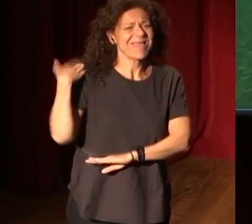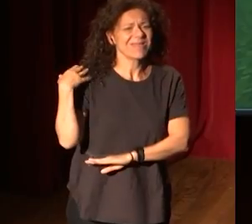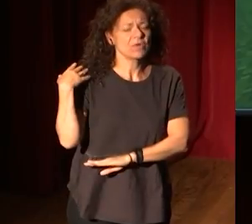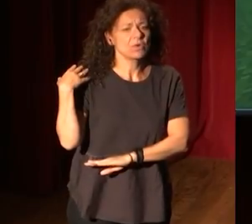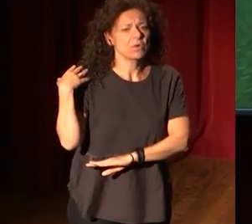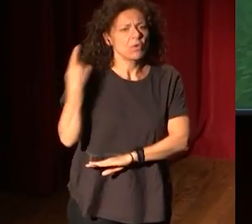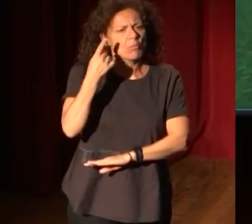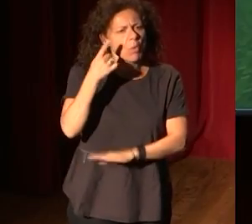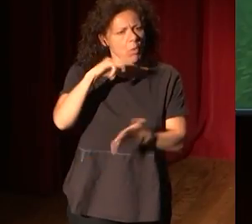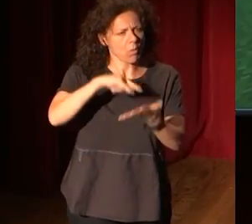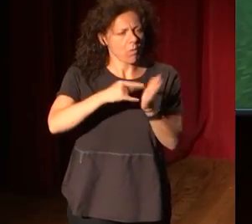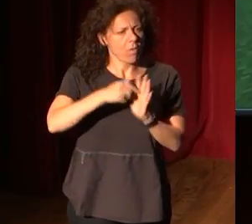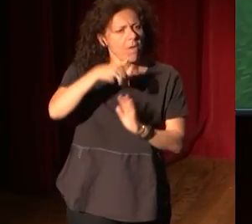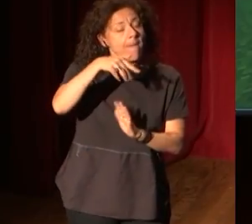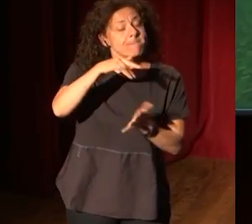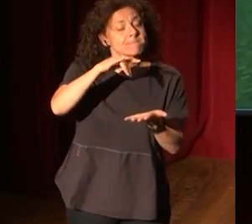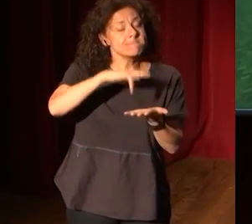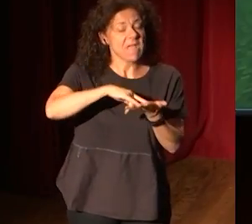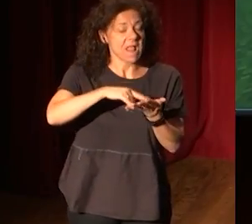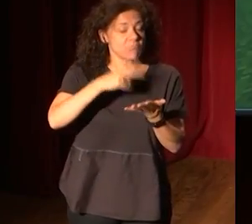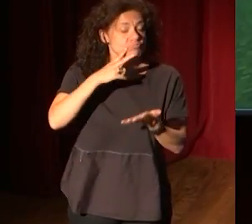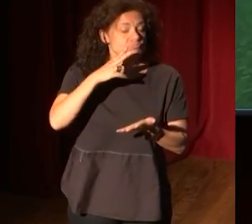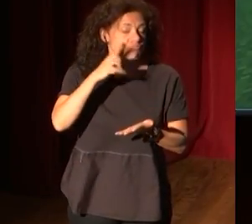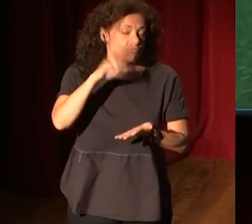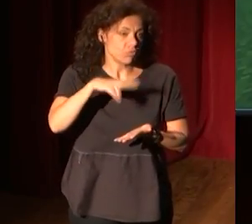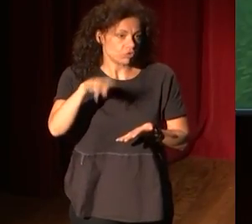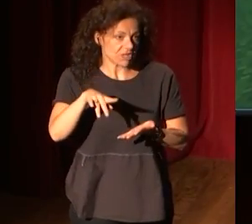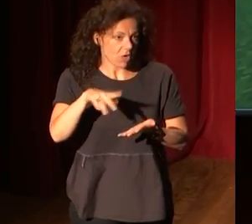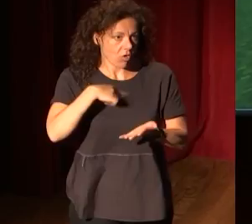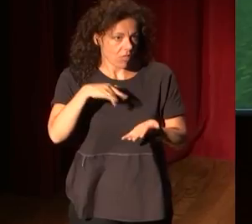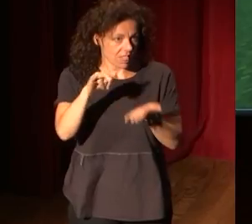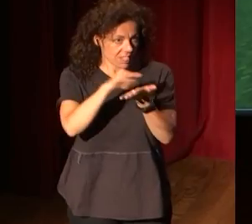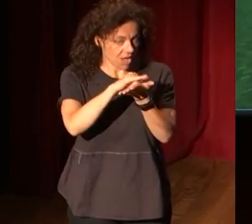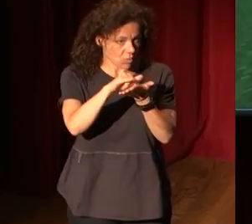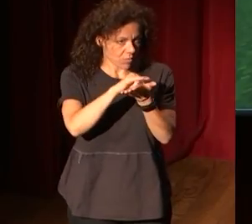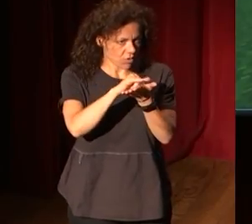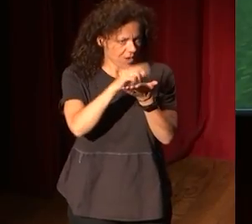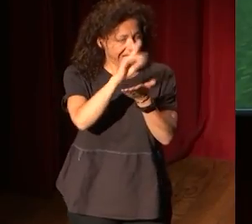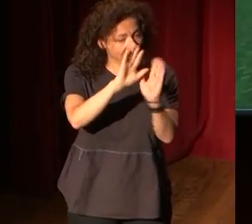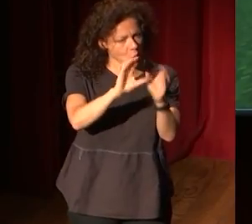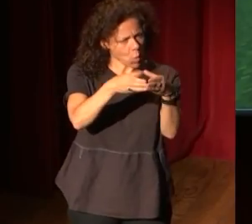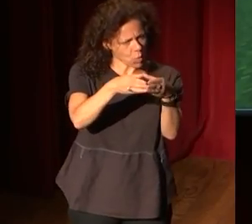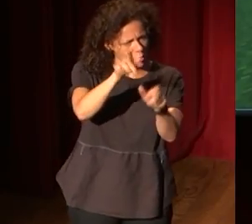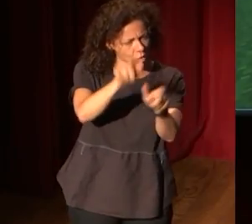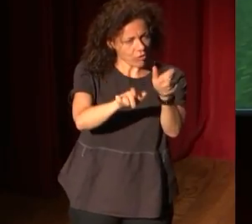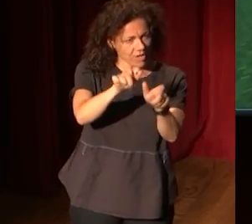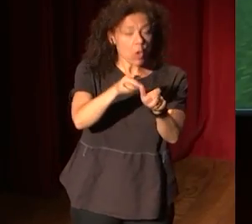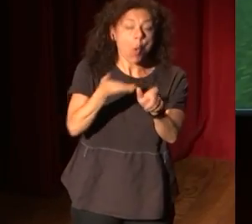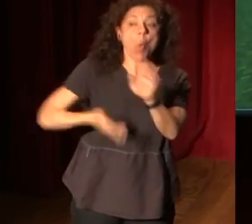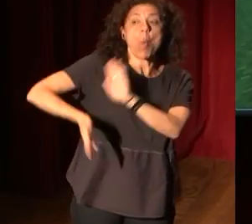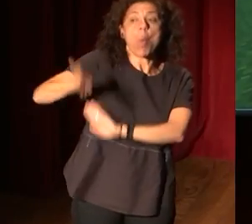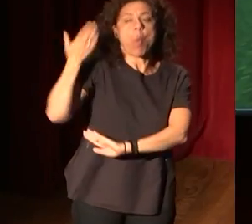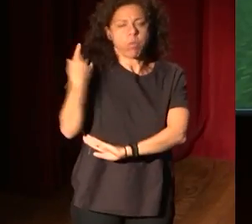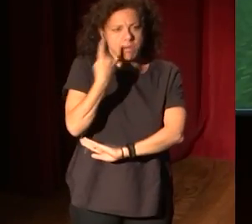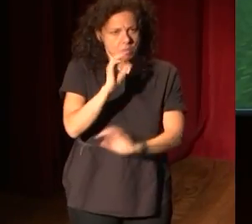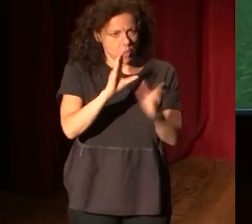MetLab, Metropolitan Museum Laboratory. Hay un grupo de gente, hubo un grupo de gente